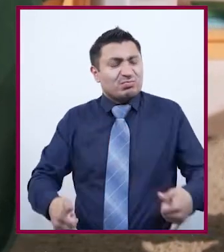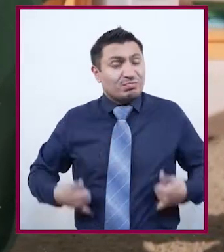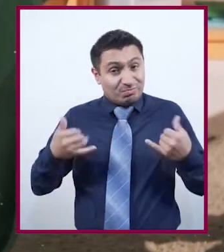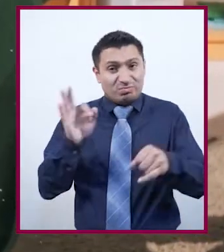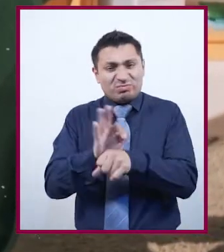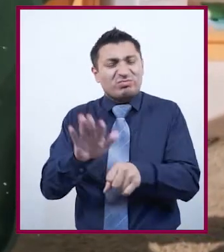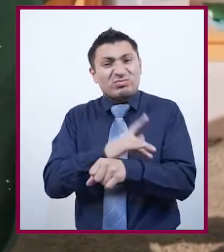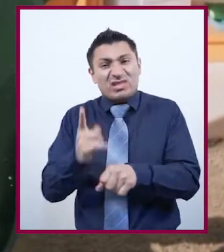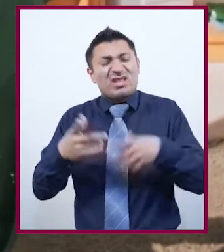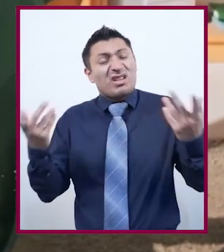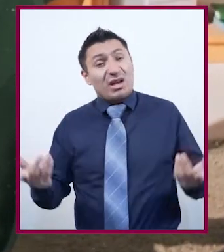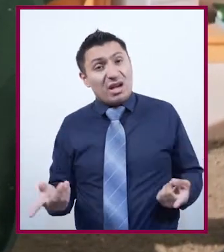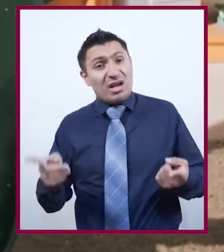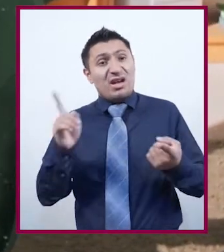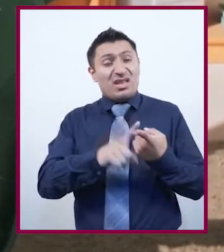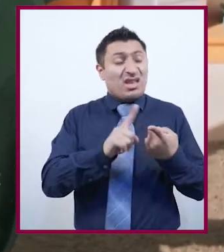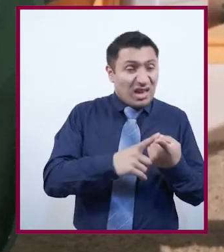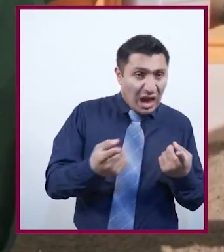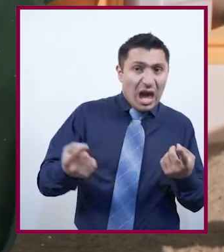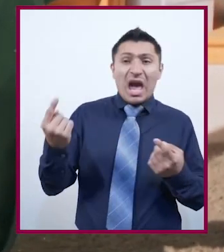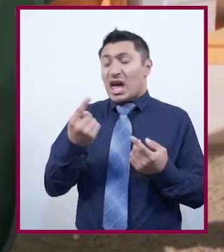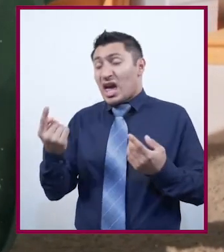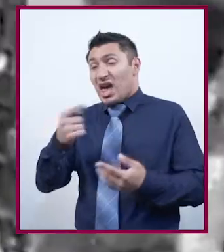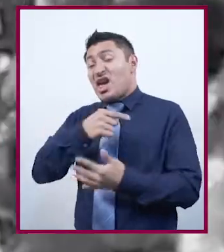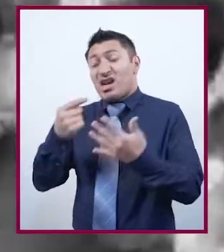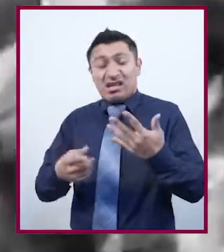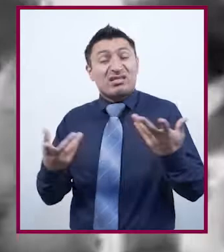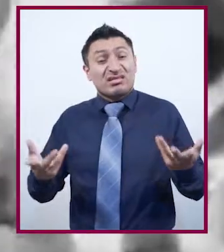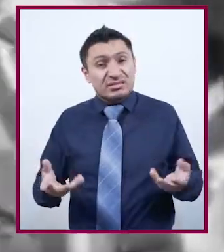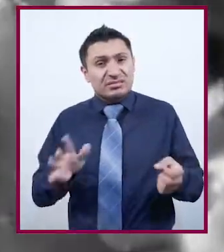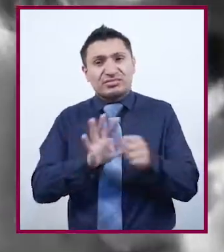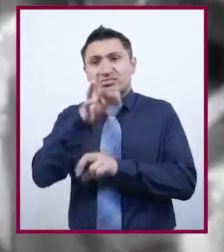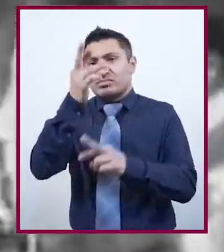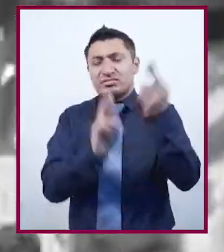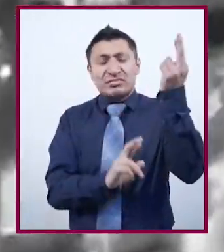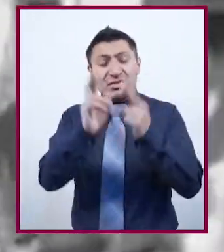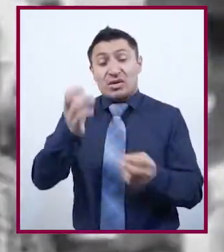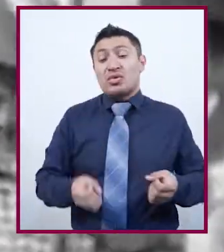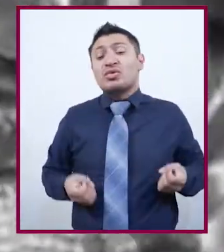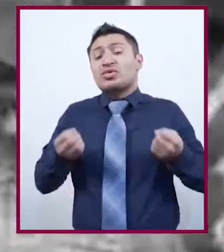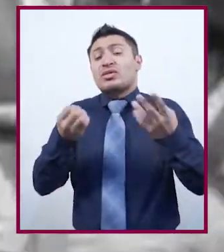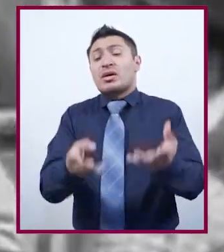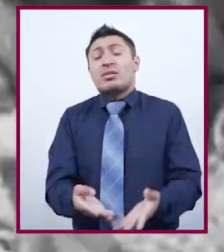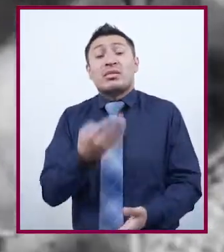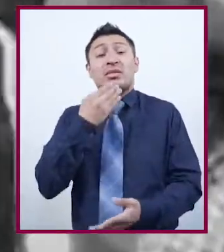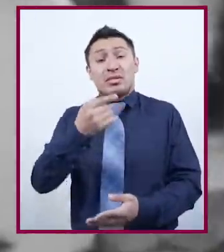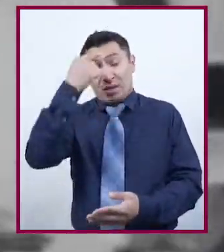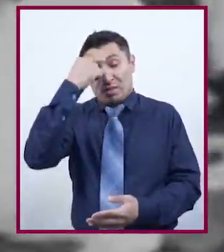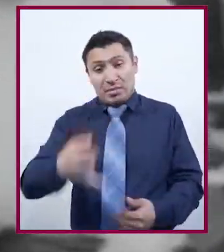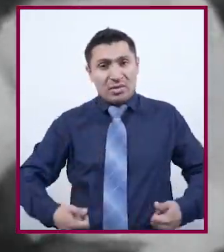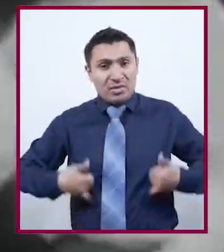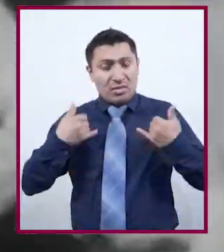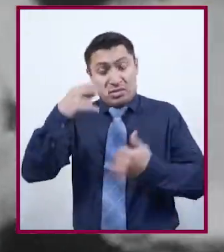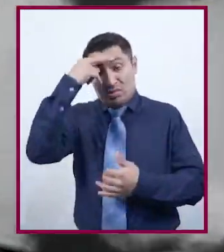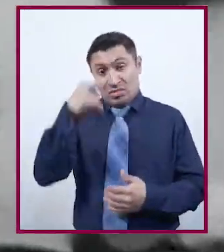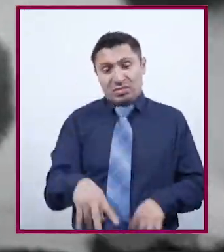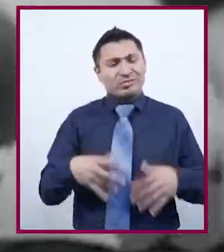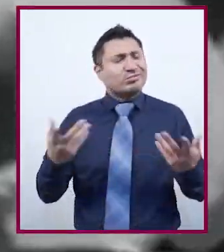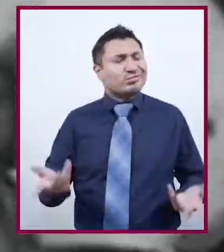defender nuestra juventud? ¿De qué o quiénes? ¿Qué trajo el proceso revolucionario a la juventud mexicana?